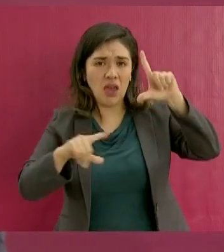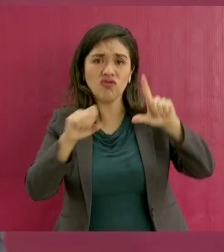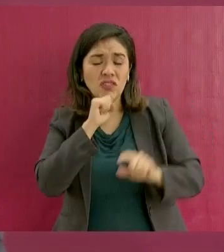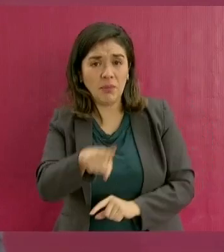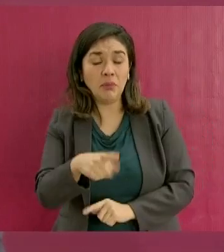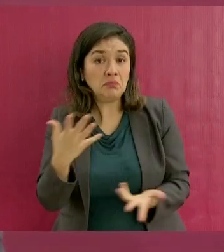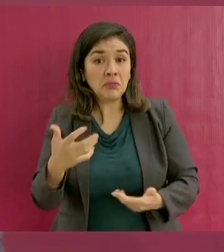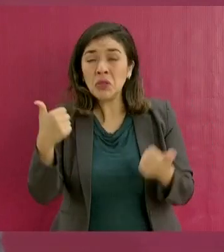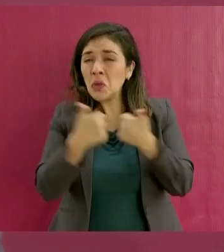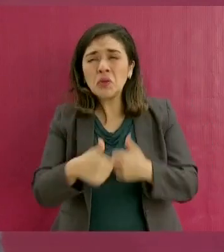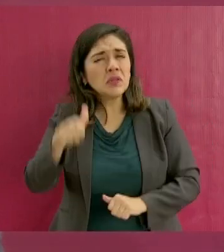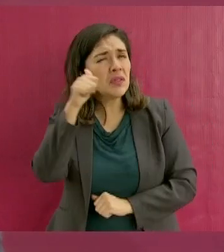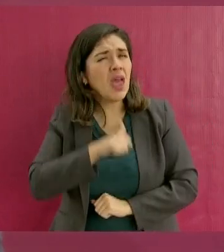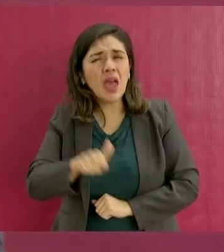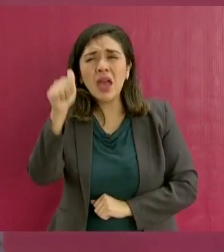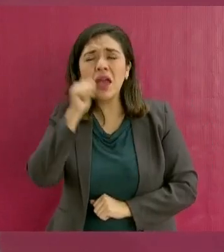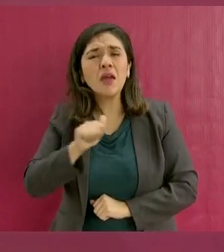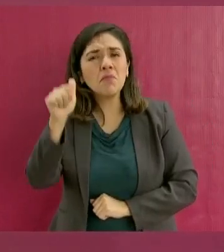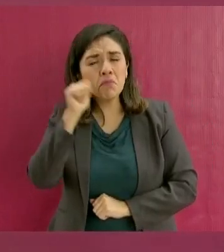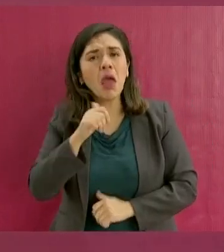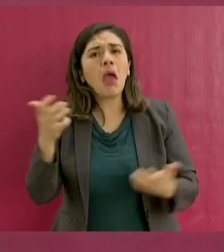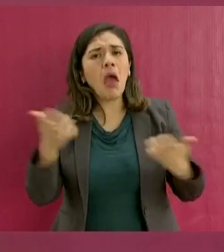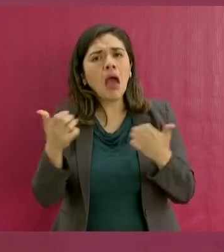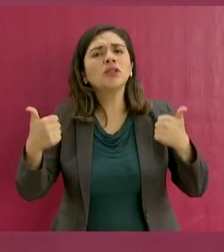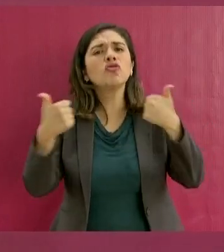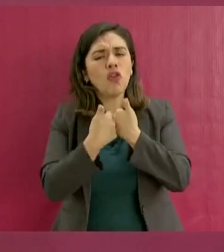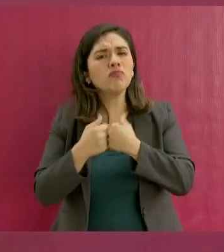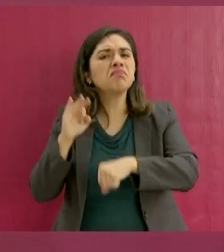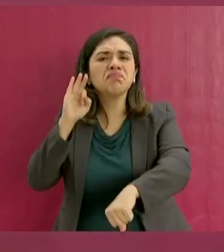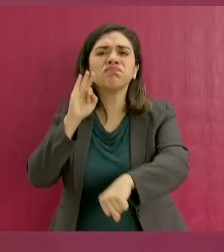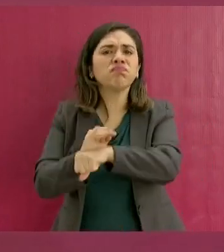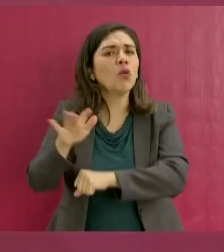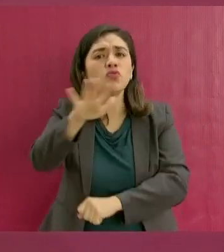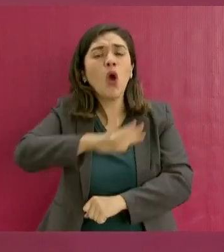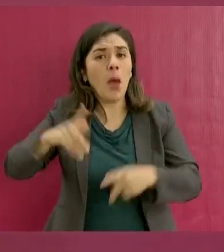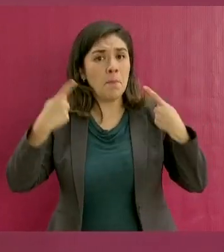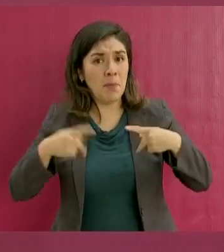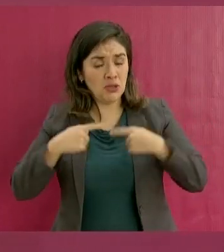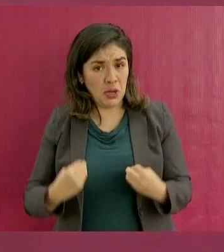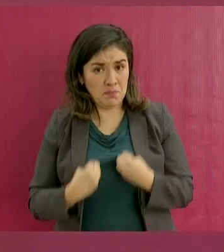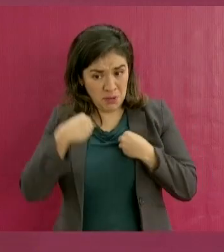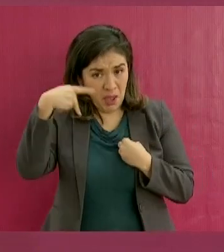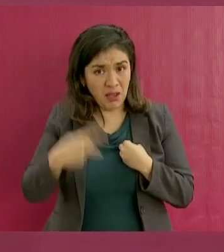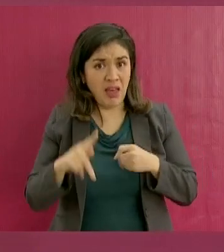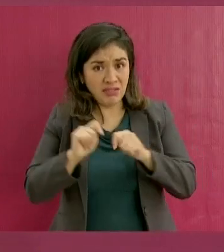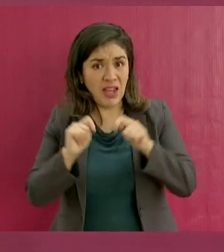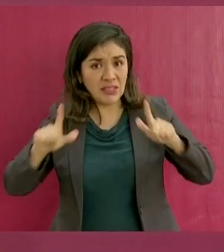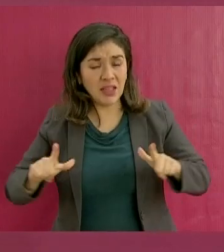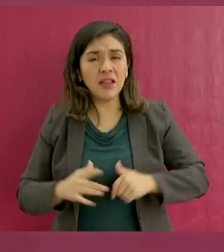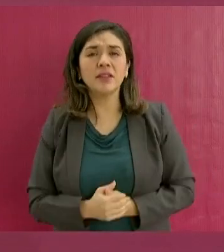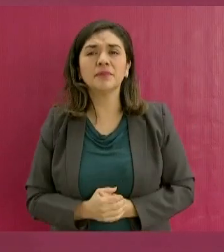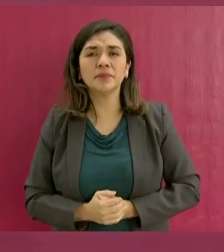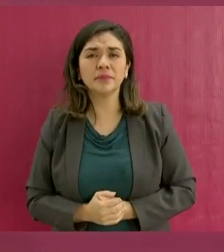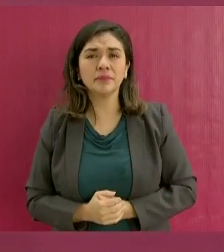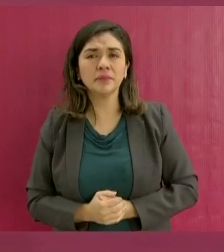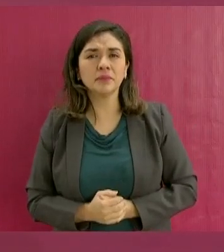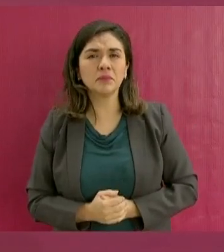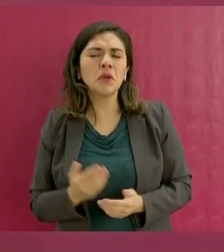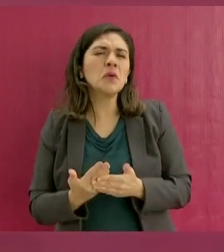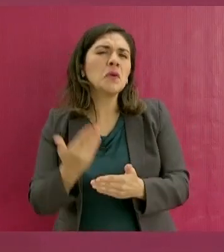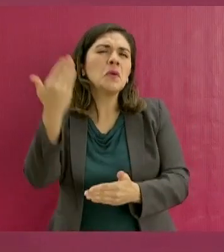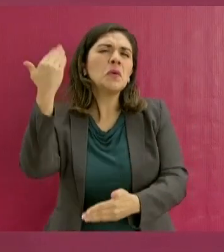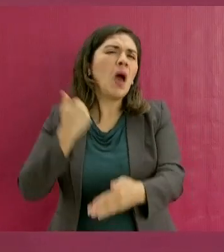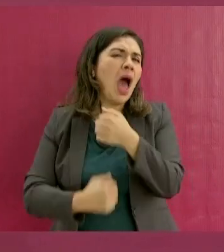siempre hemos contado con el respaldo de los tlaxcaltecas desde hace